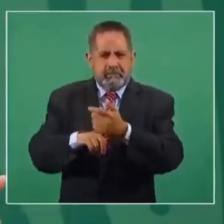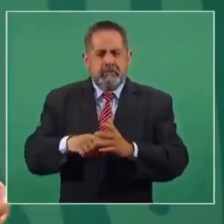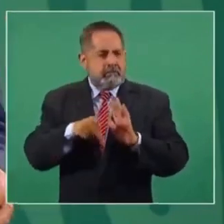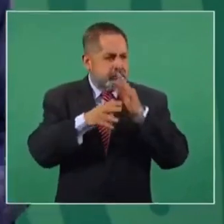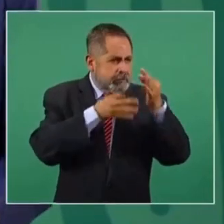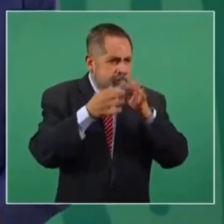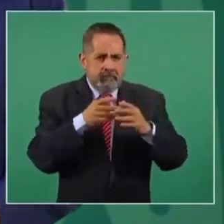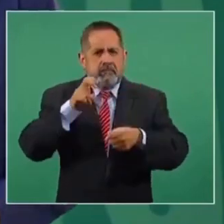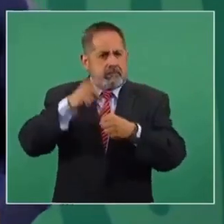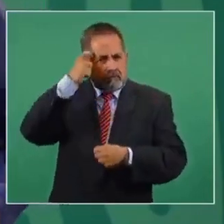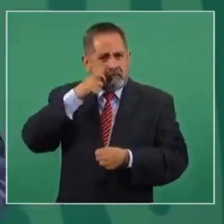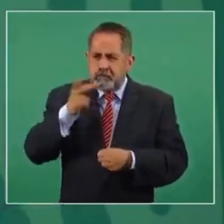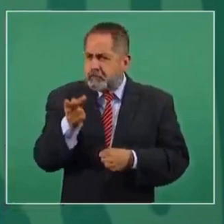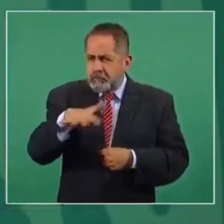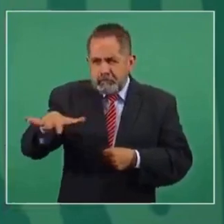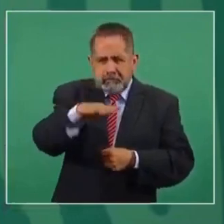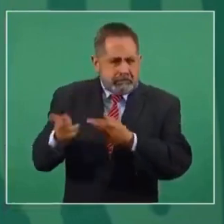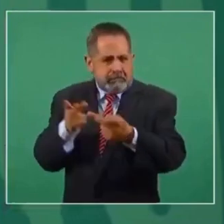Hagan un reportaje, Guerrero.